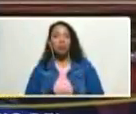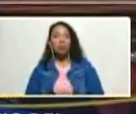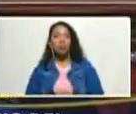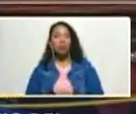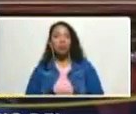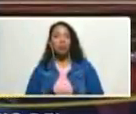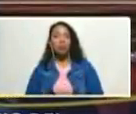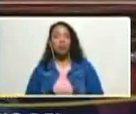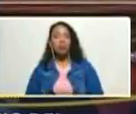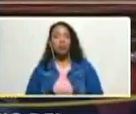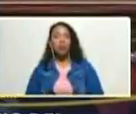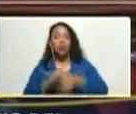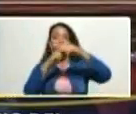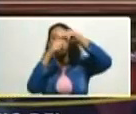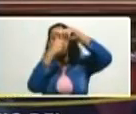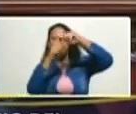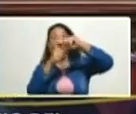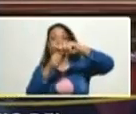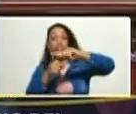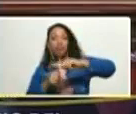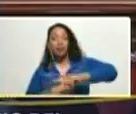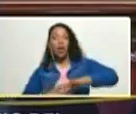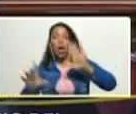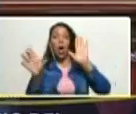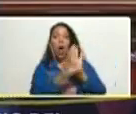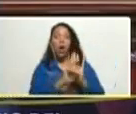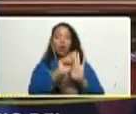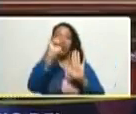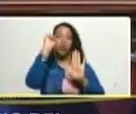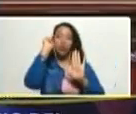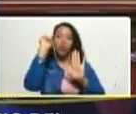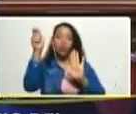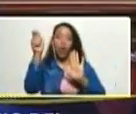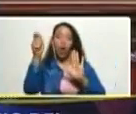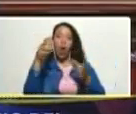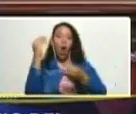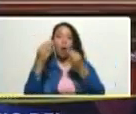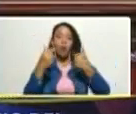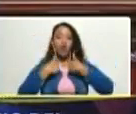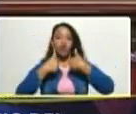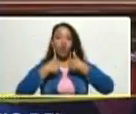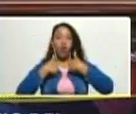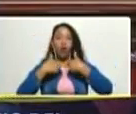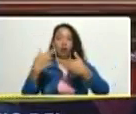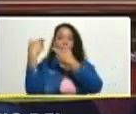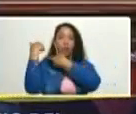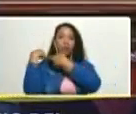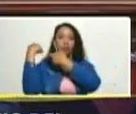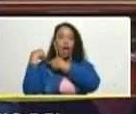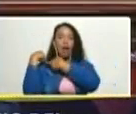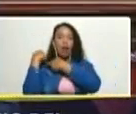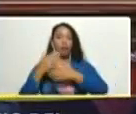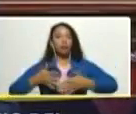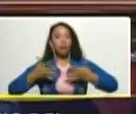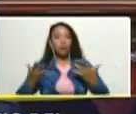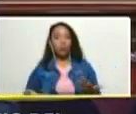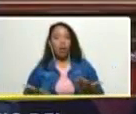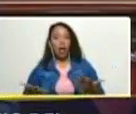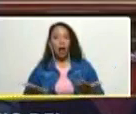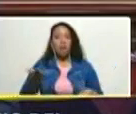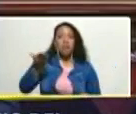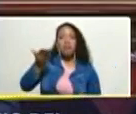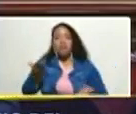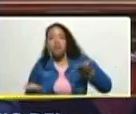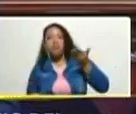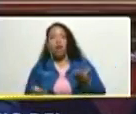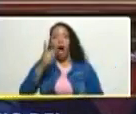rendir cuenta constitucional como me corresponde de el balance